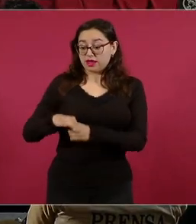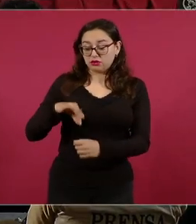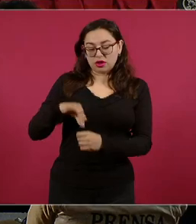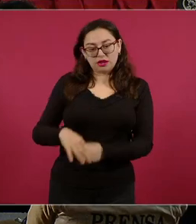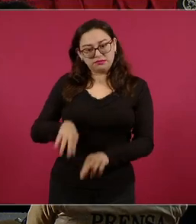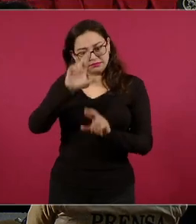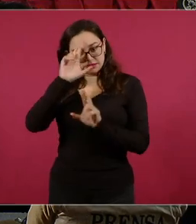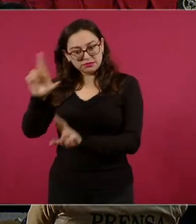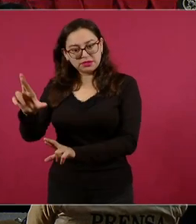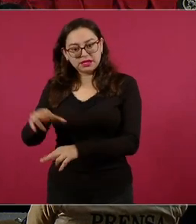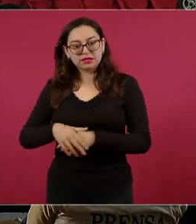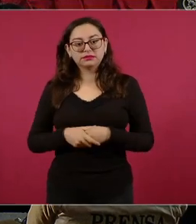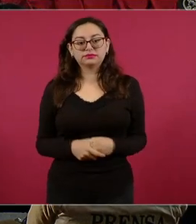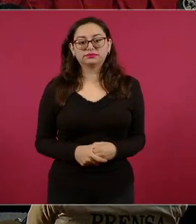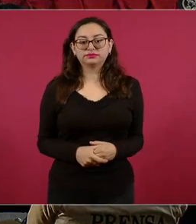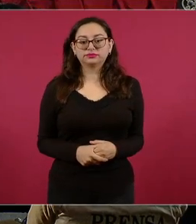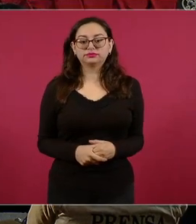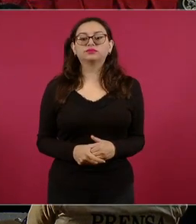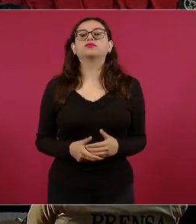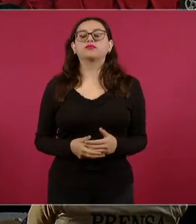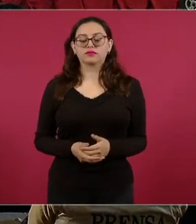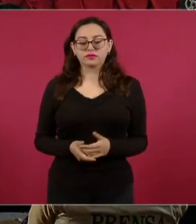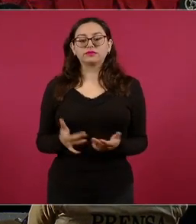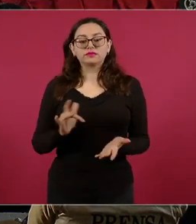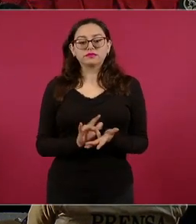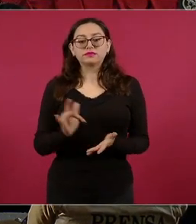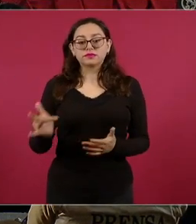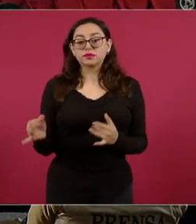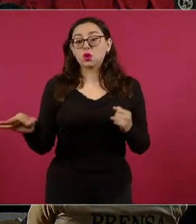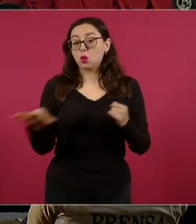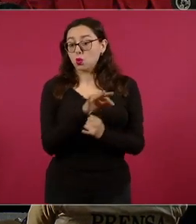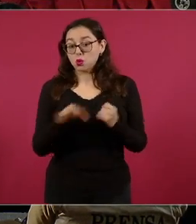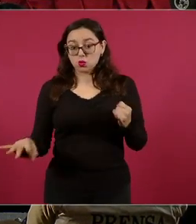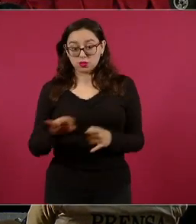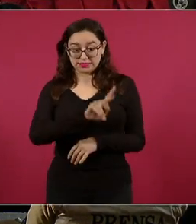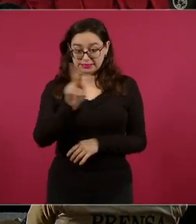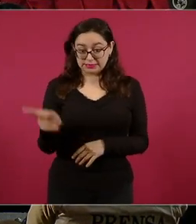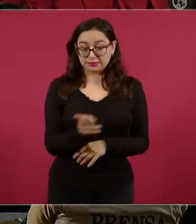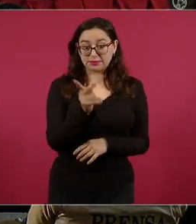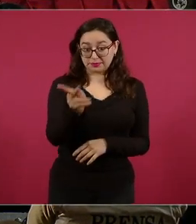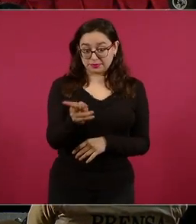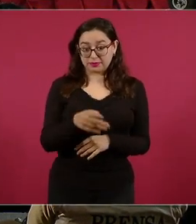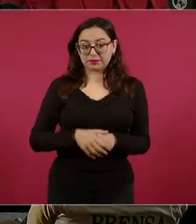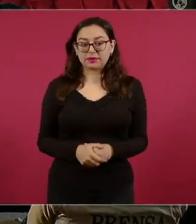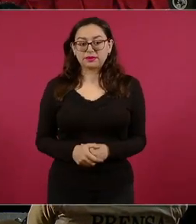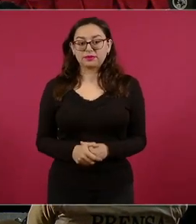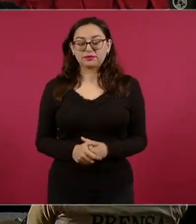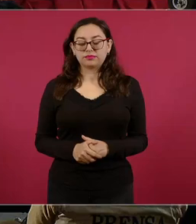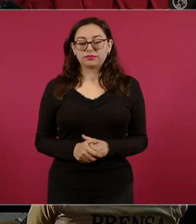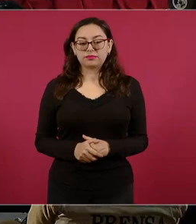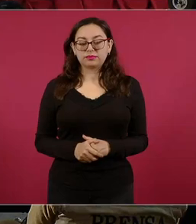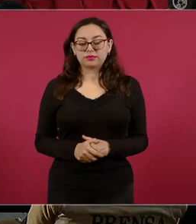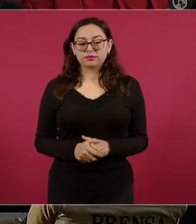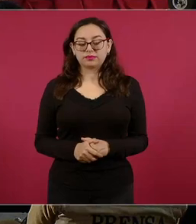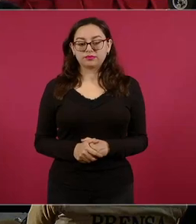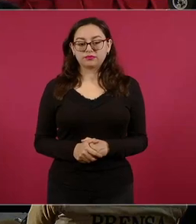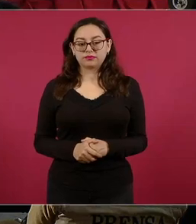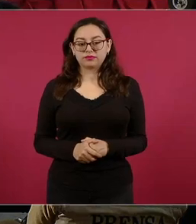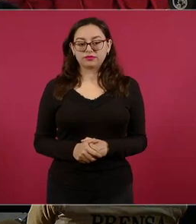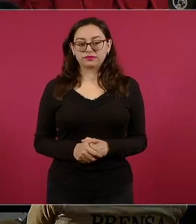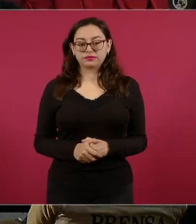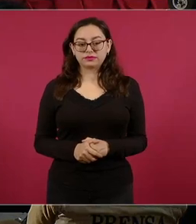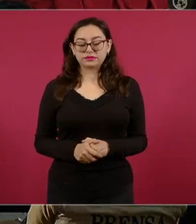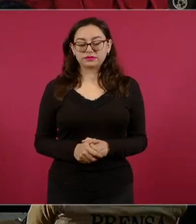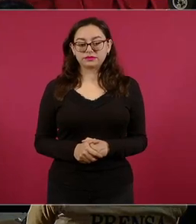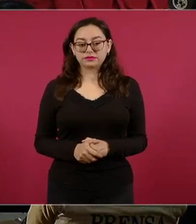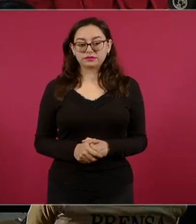Y ahora sí, para terminar por mi parte, usted ya sé que ha dicho que prefiere